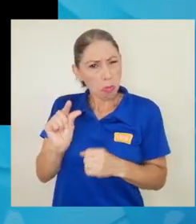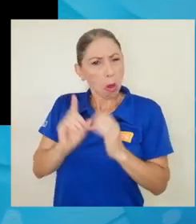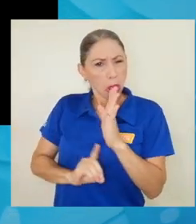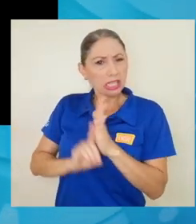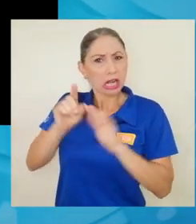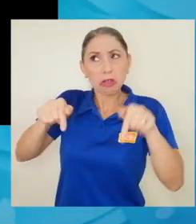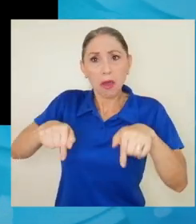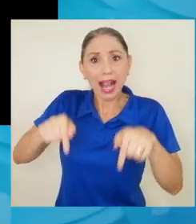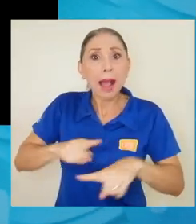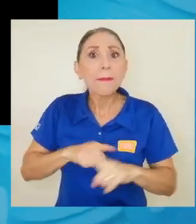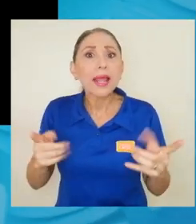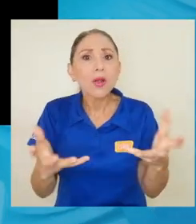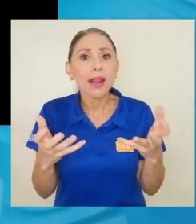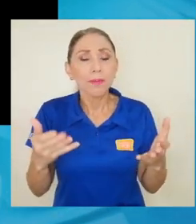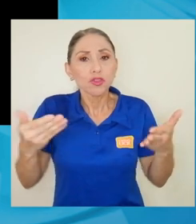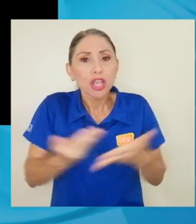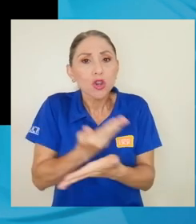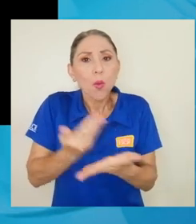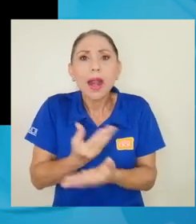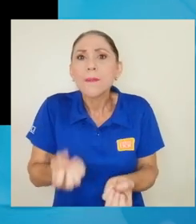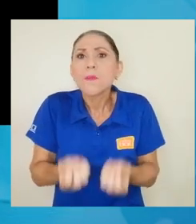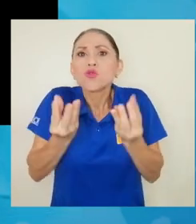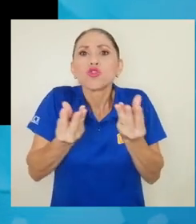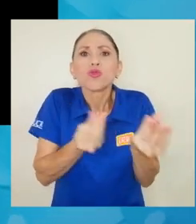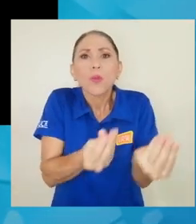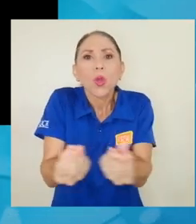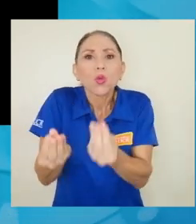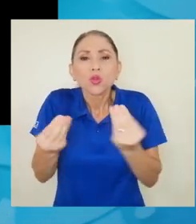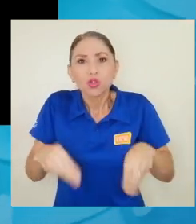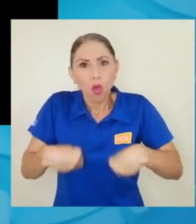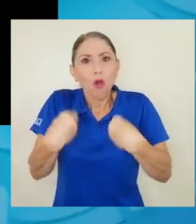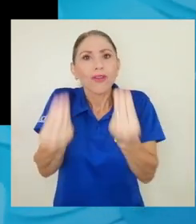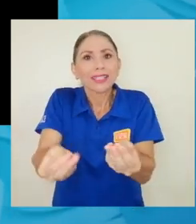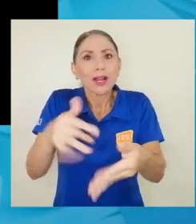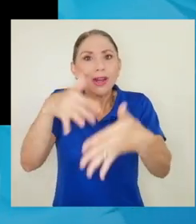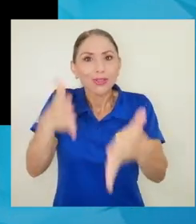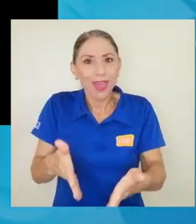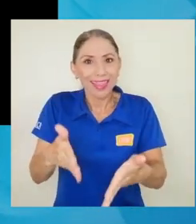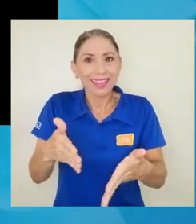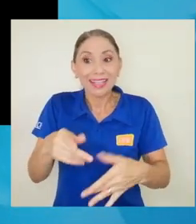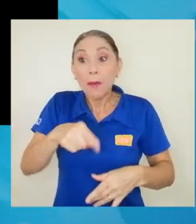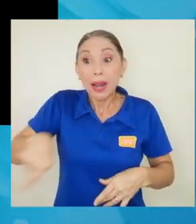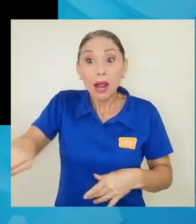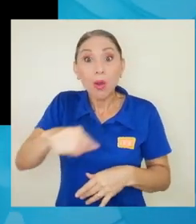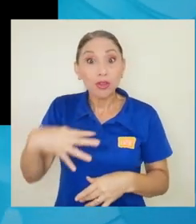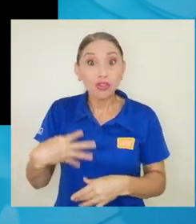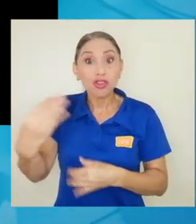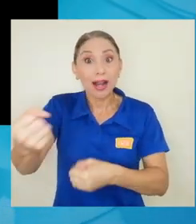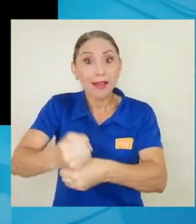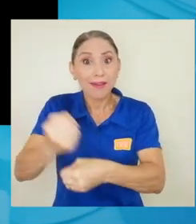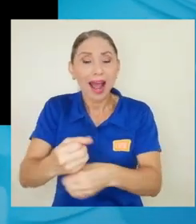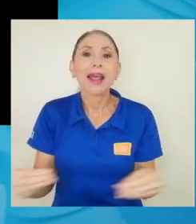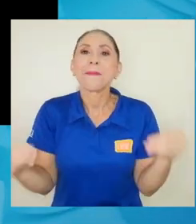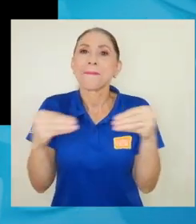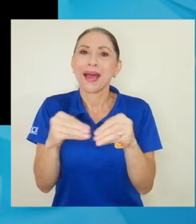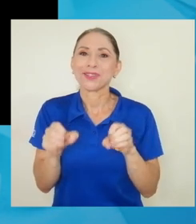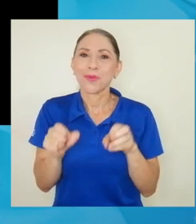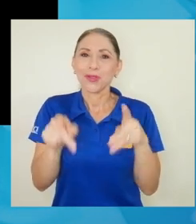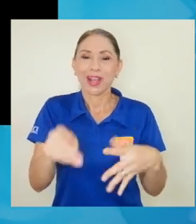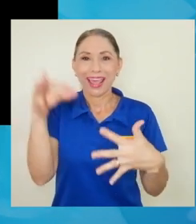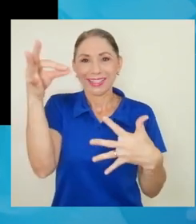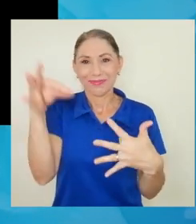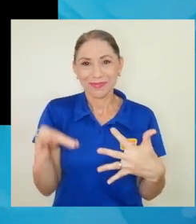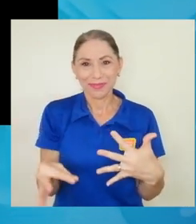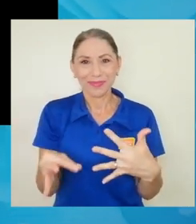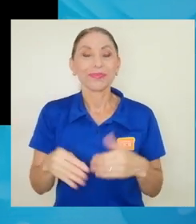el país, pero queremos innovar en muchos productos que podamos ofrecer al estudiante para que cuando salga al mercado laboral tenga muchas más opciones. Otro